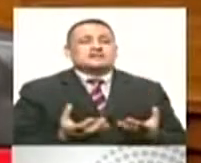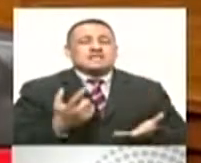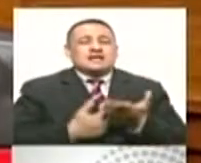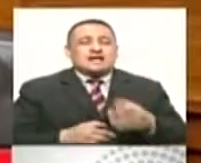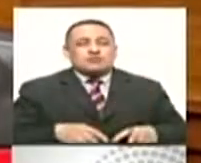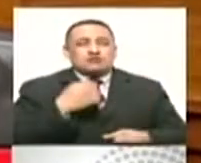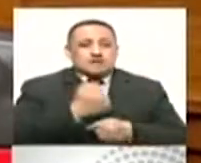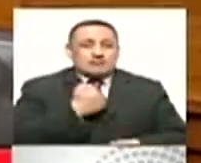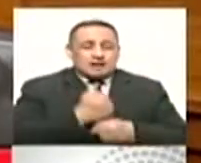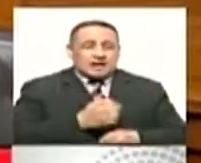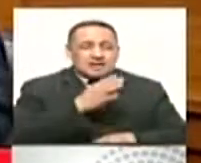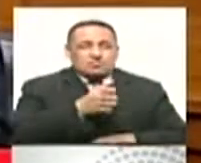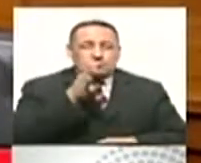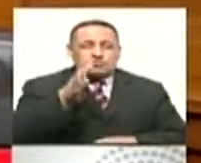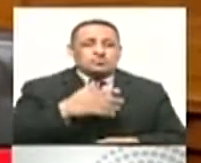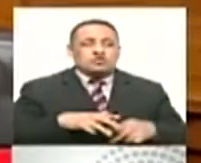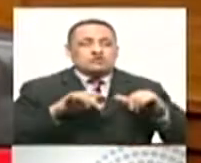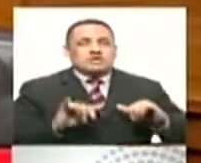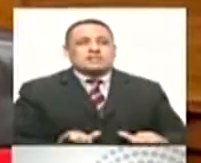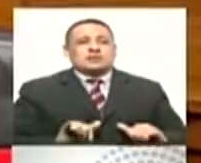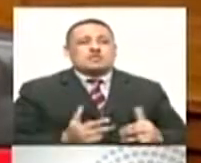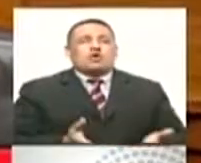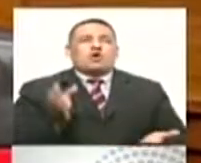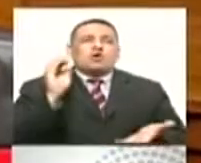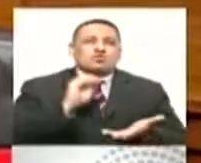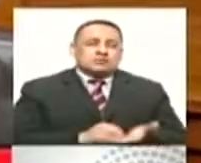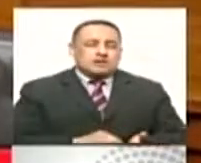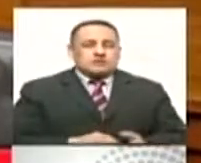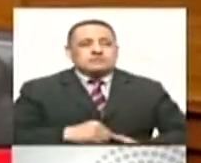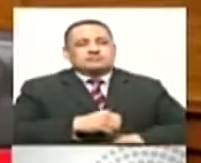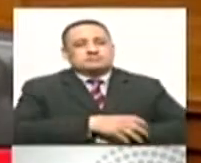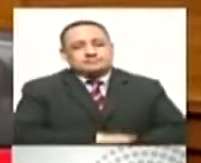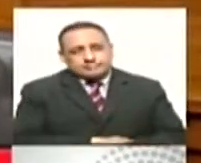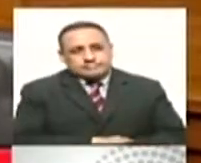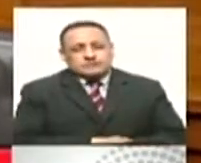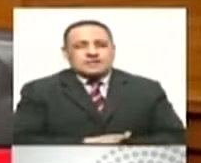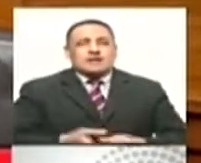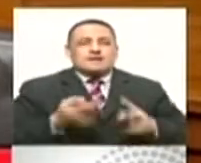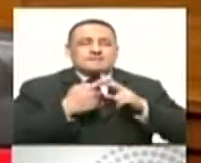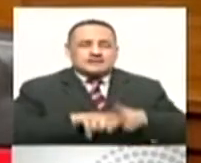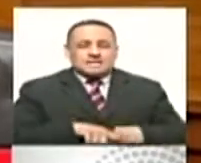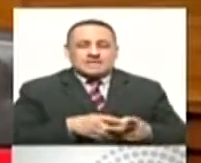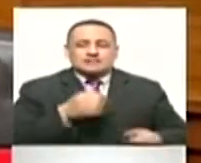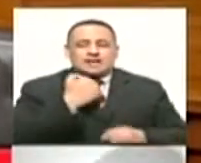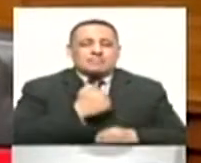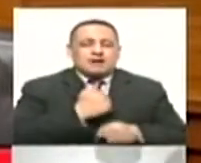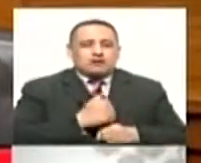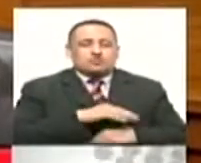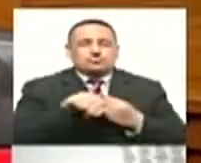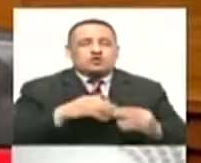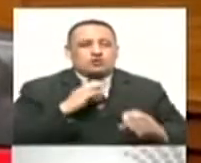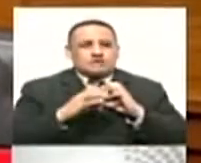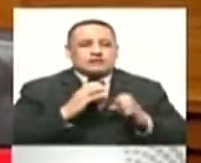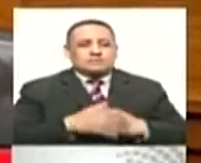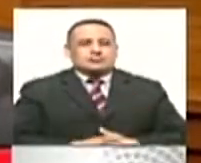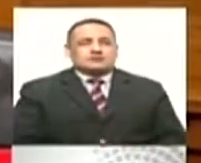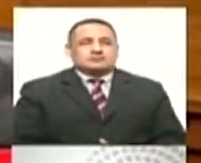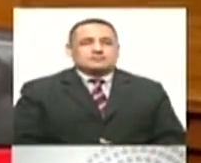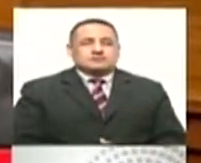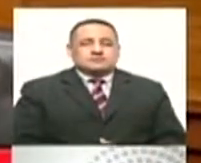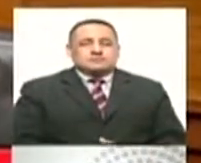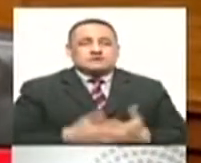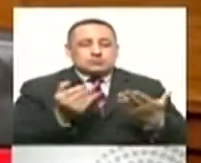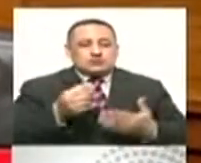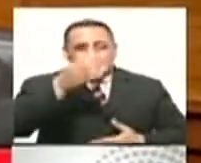tener, digamos, centros de vacunación puede ser muy eficiente, pero otras zonas donde necesitamos